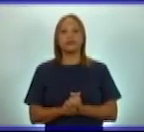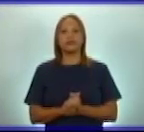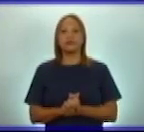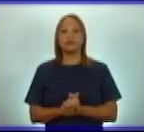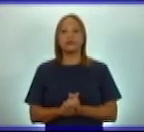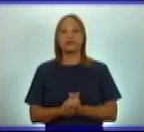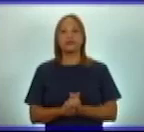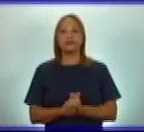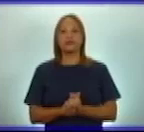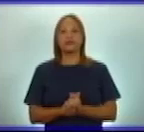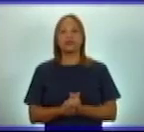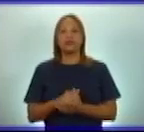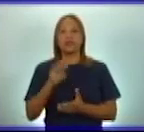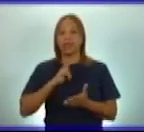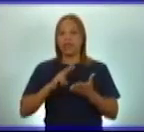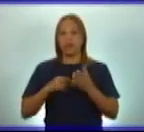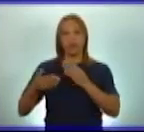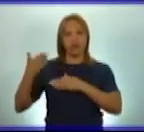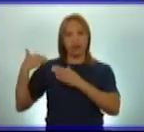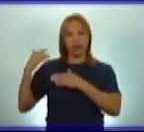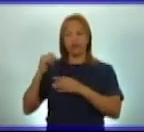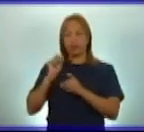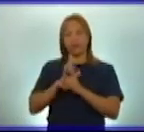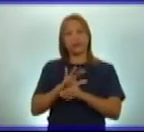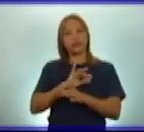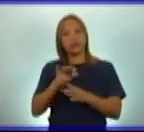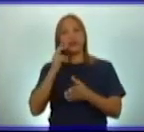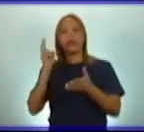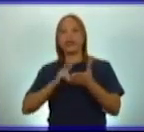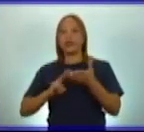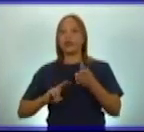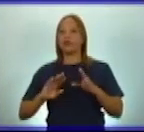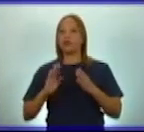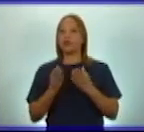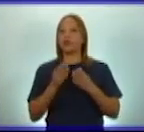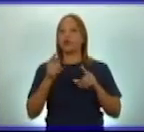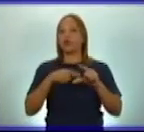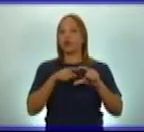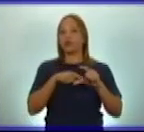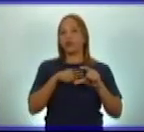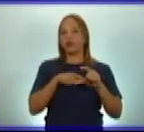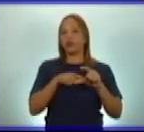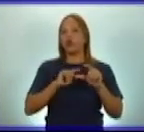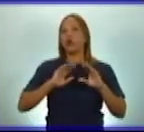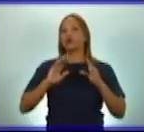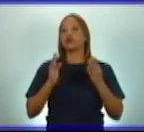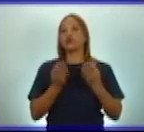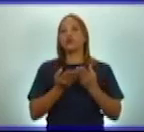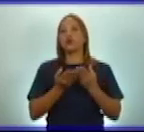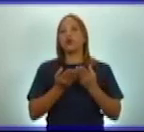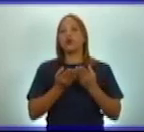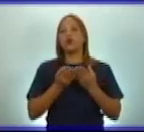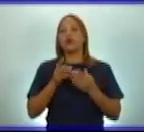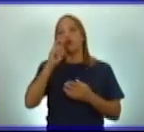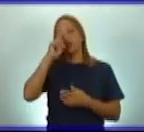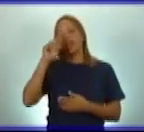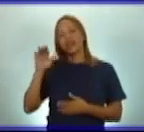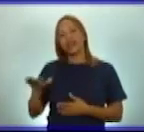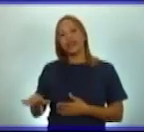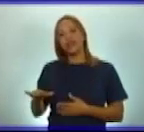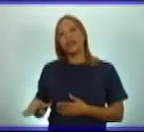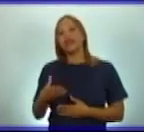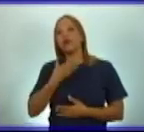Ya lo leímos al inicio. Todo lo relacionado con la niñez y la